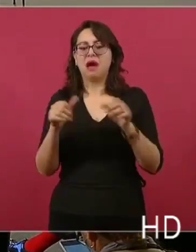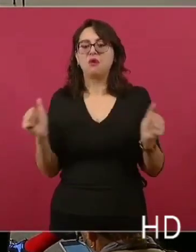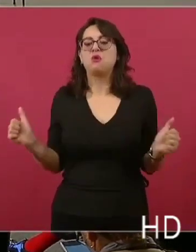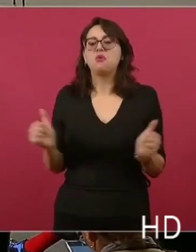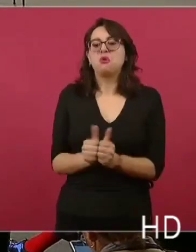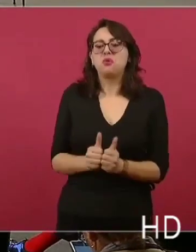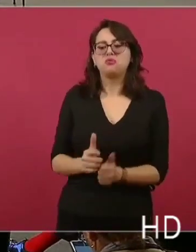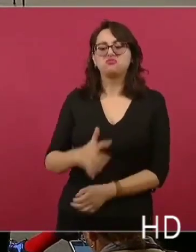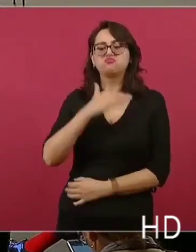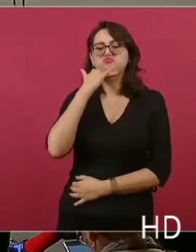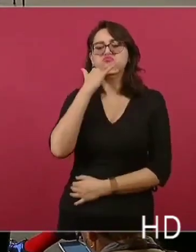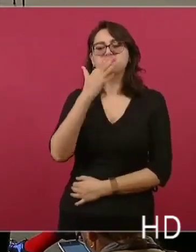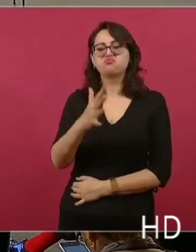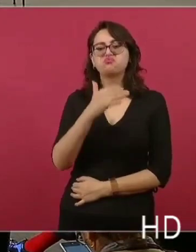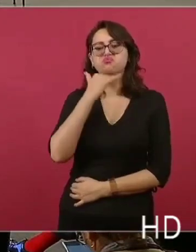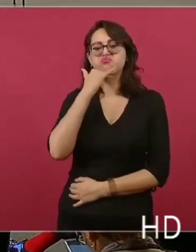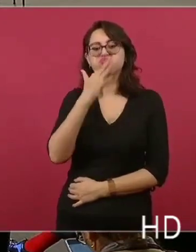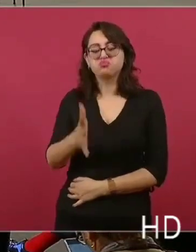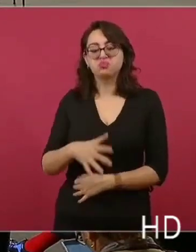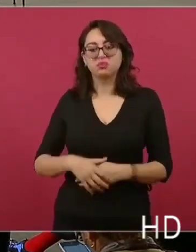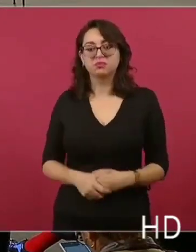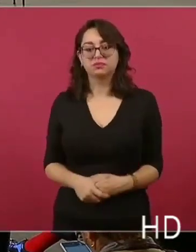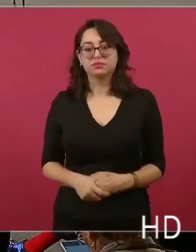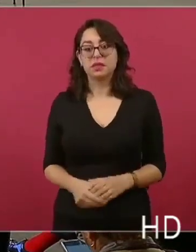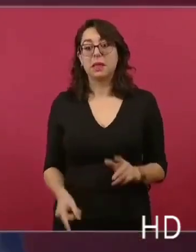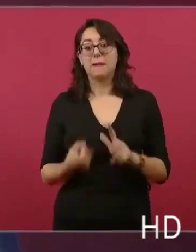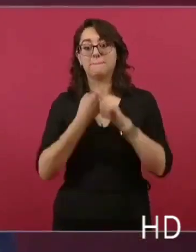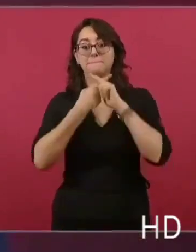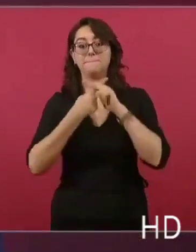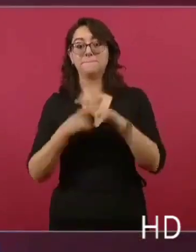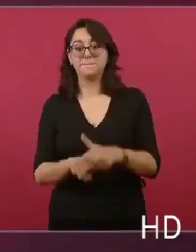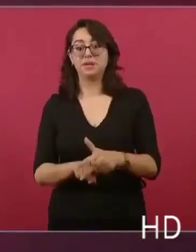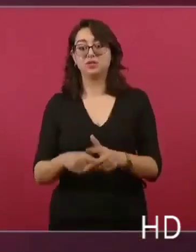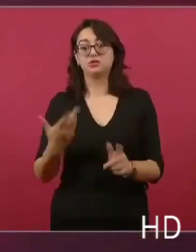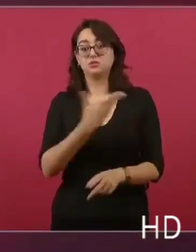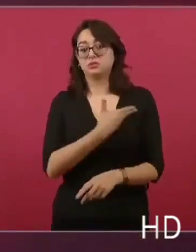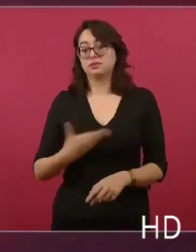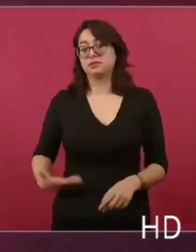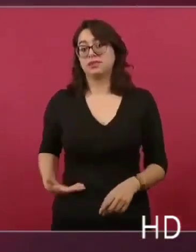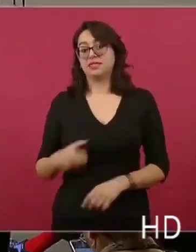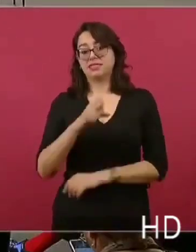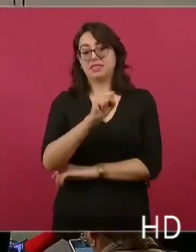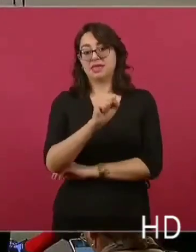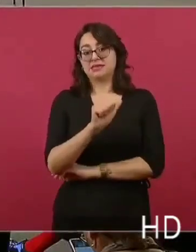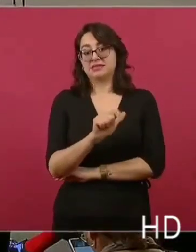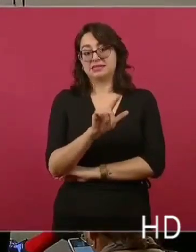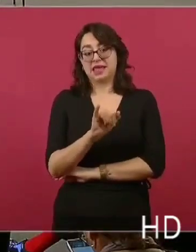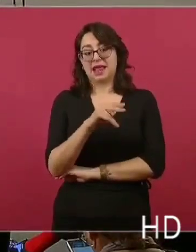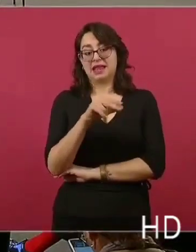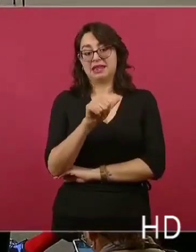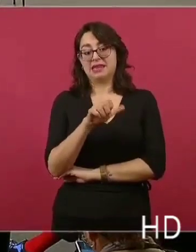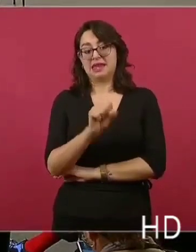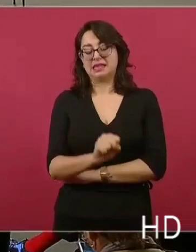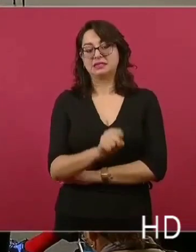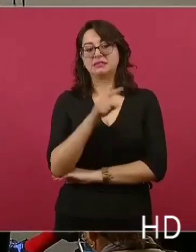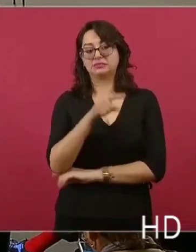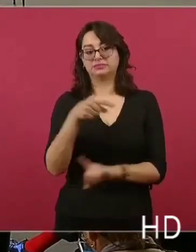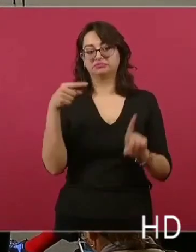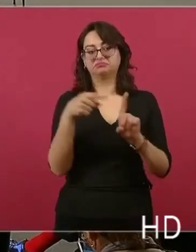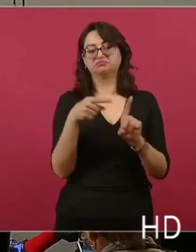momento en que Carlos Salinas reorganizó el sistema de la corrupción. No sólo lo elevó,